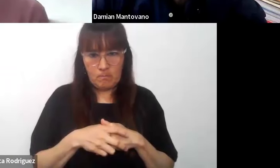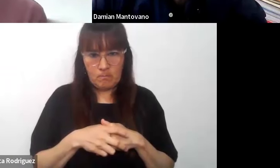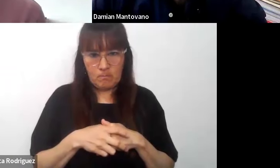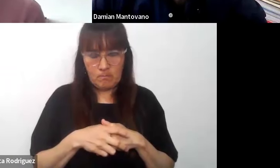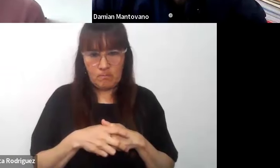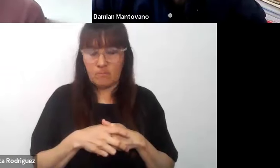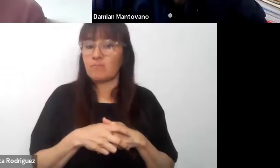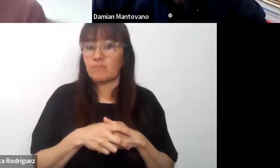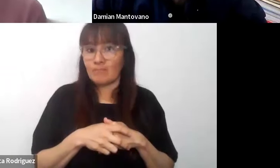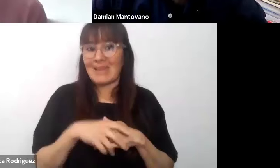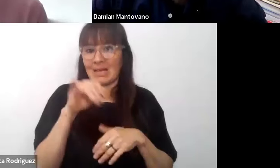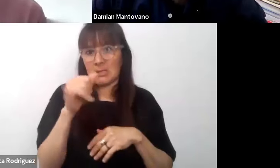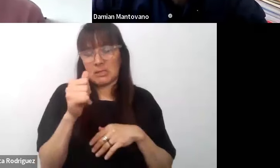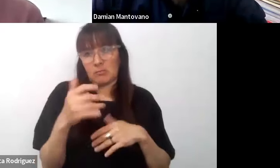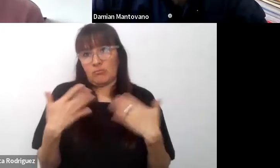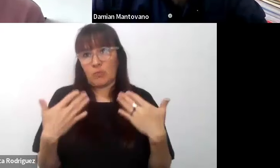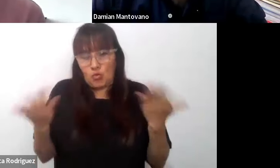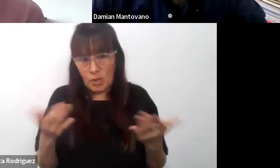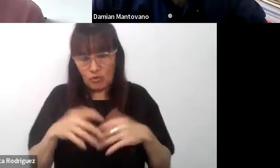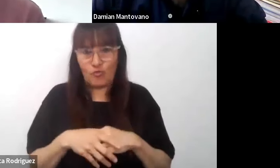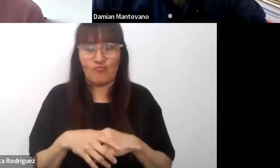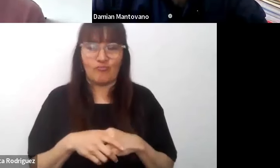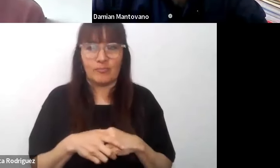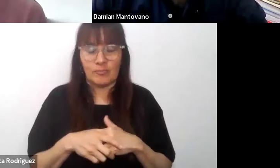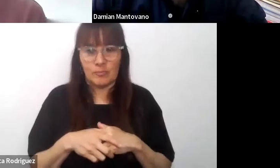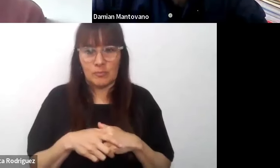y por supuesto voy a tratar de hacerlo